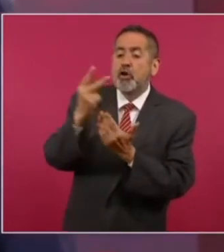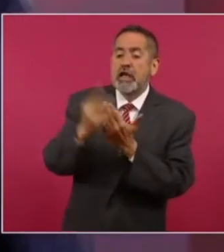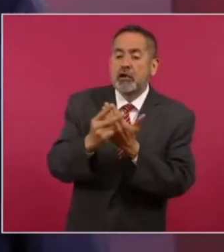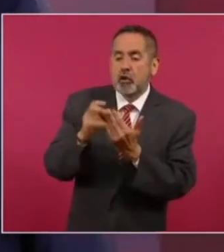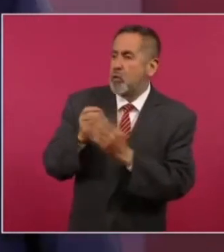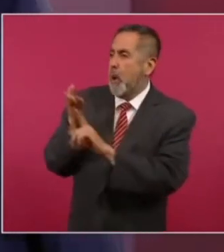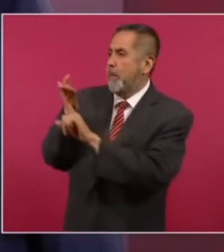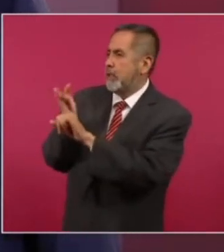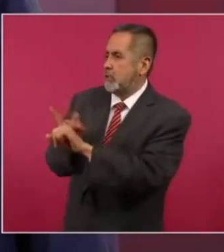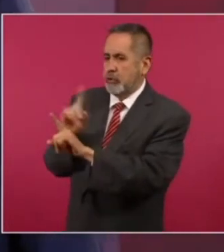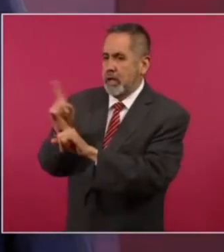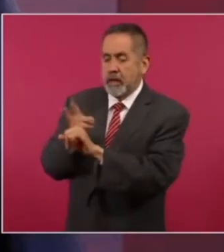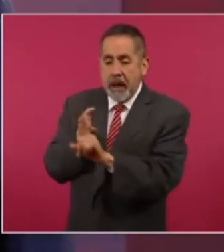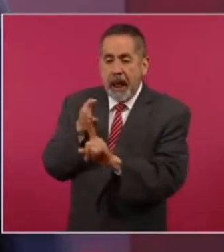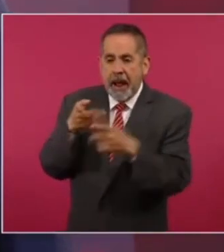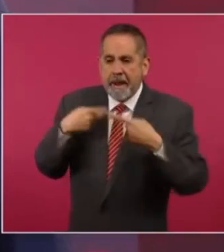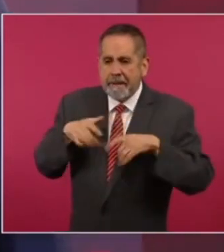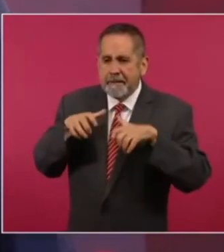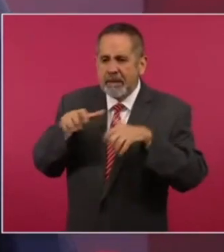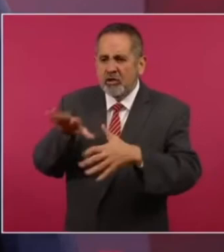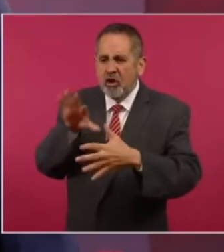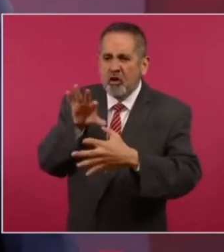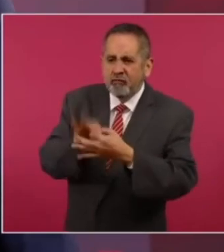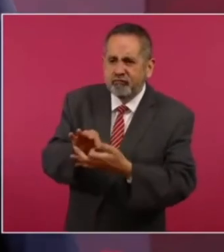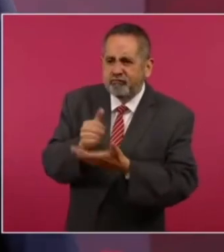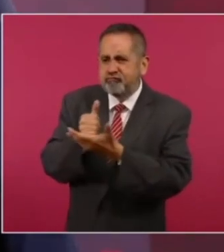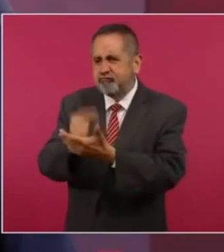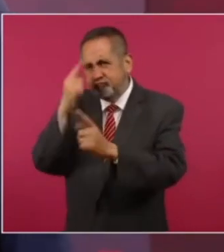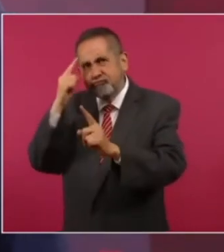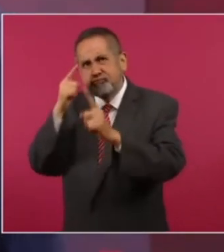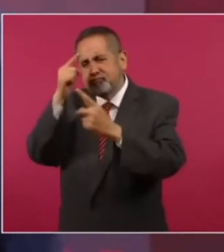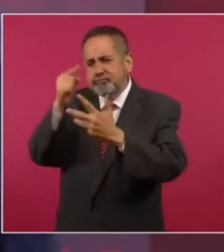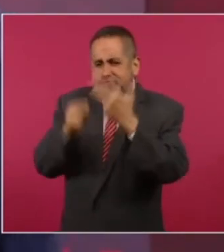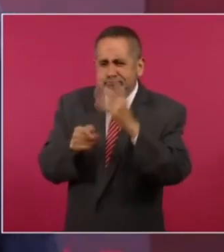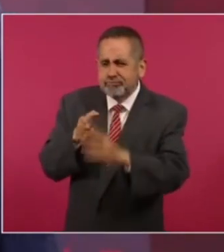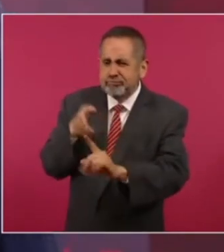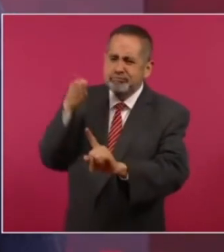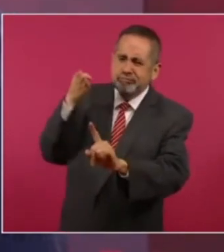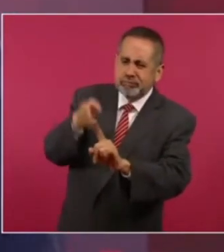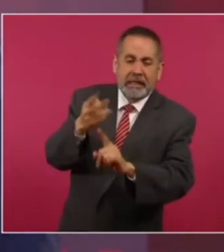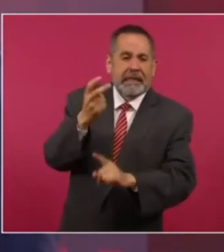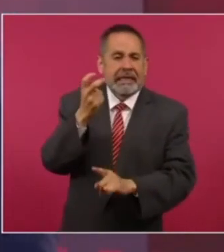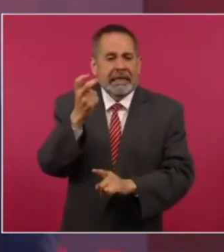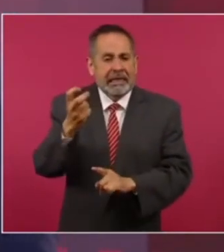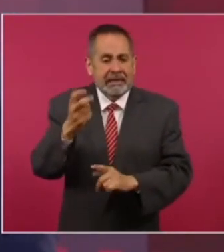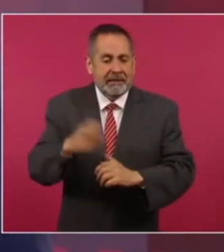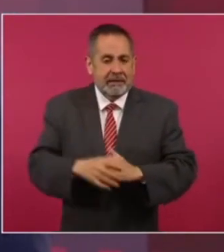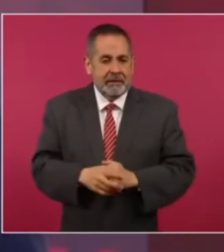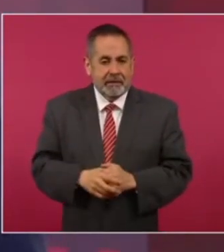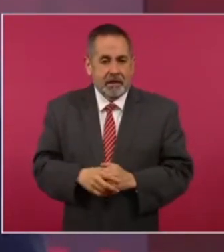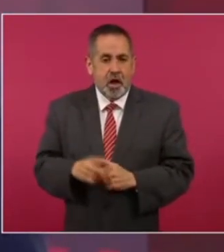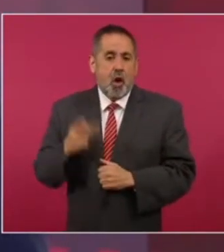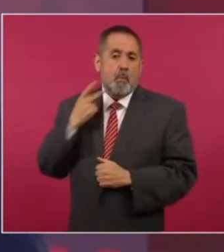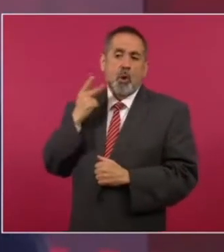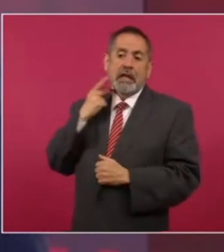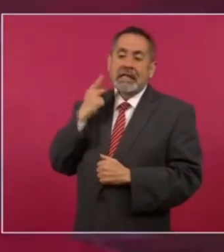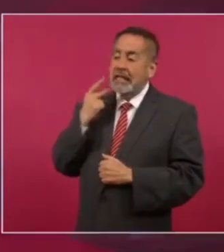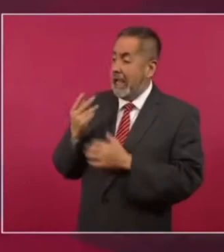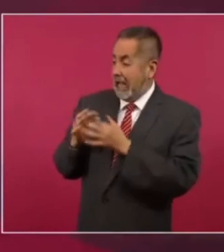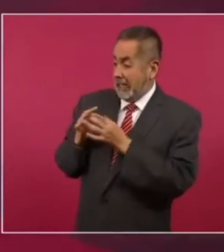la lealtad tiene que ser al pueblo tiene que ser a los ideales tiene que ser a los principios la lealtad en política sí